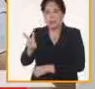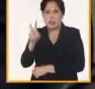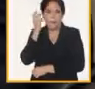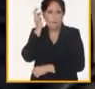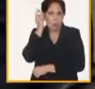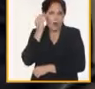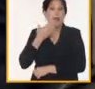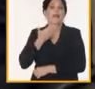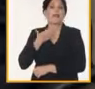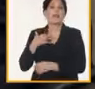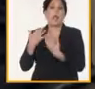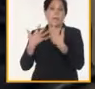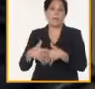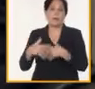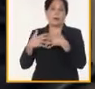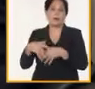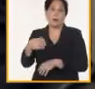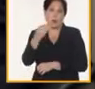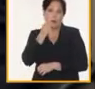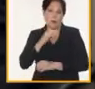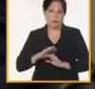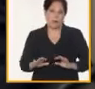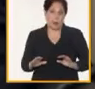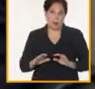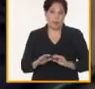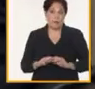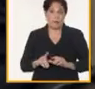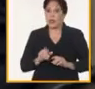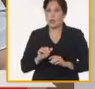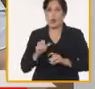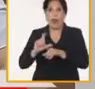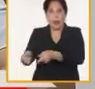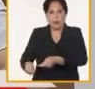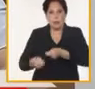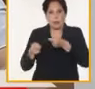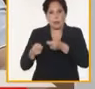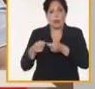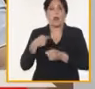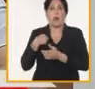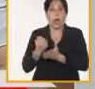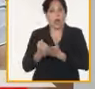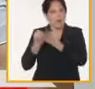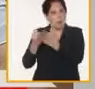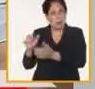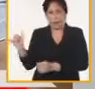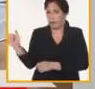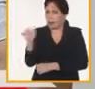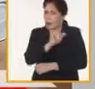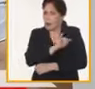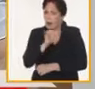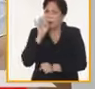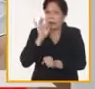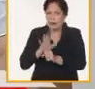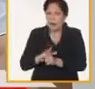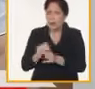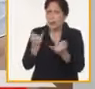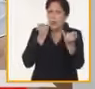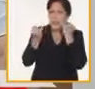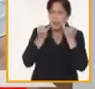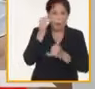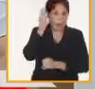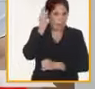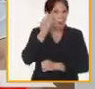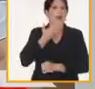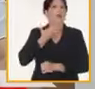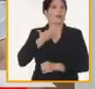en las comunidades y con la ayuda de la agricultura tenemos que decirlo también comenzamos a identificar mujeres